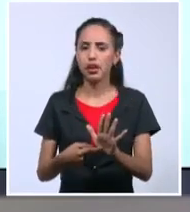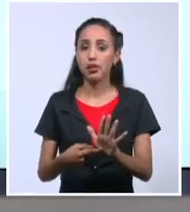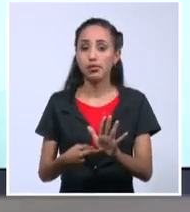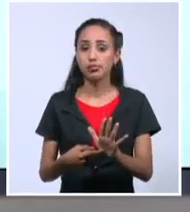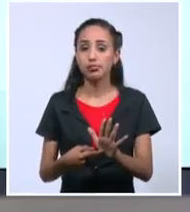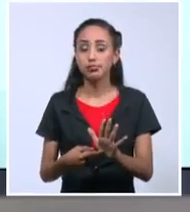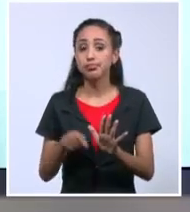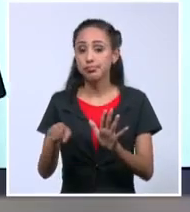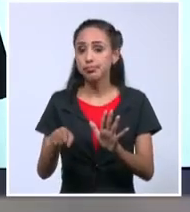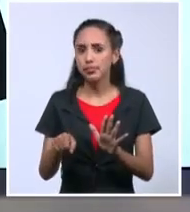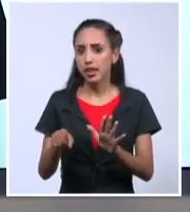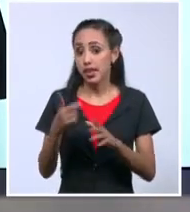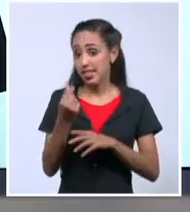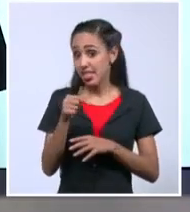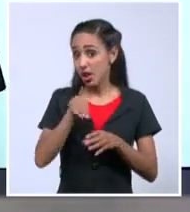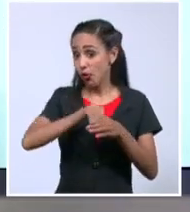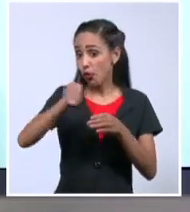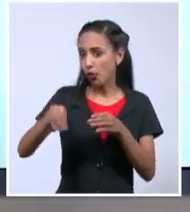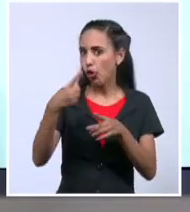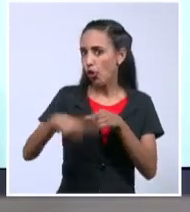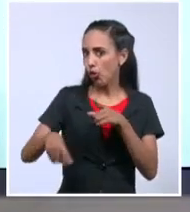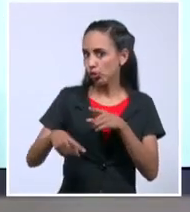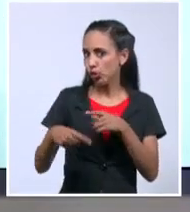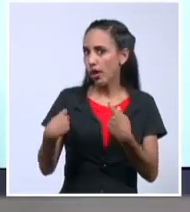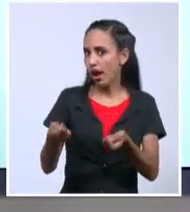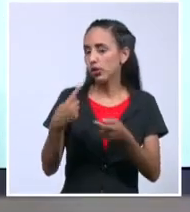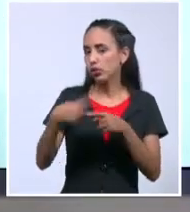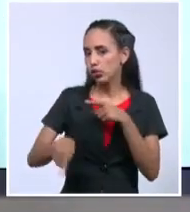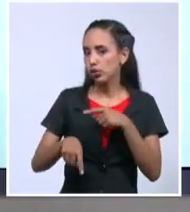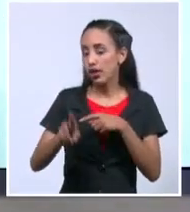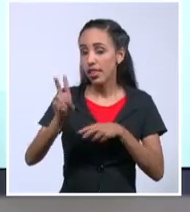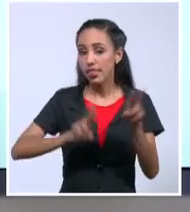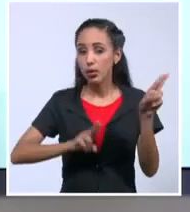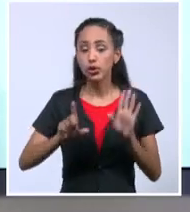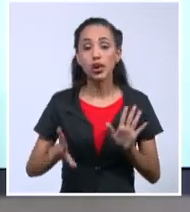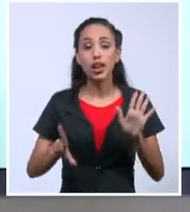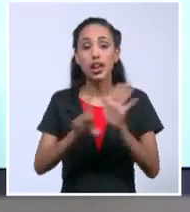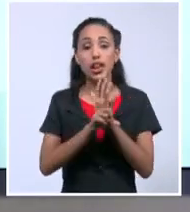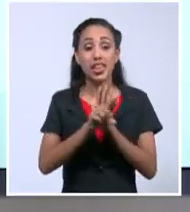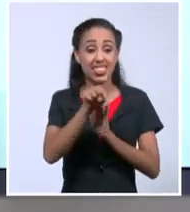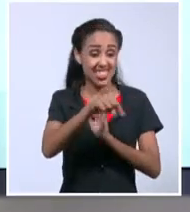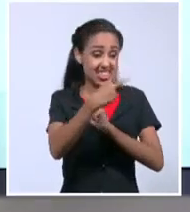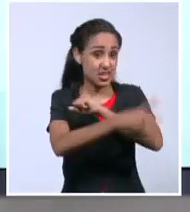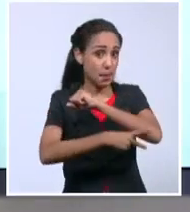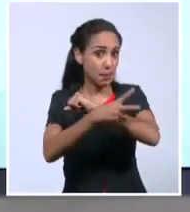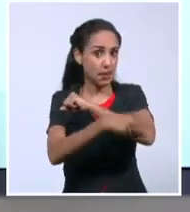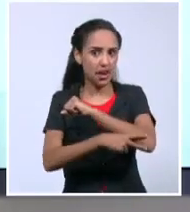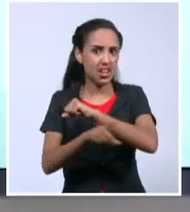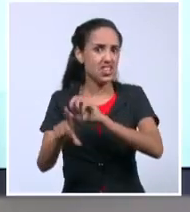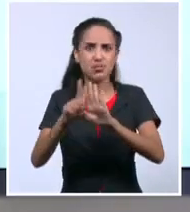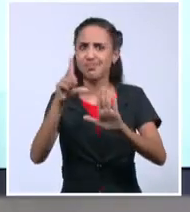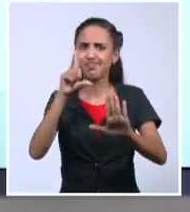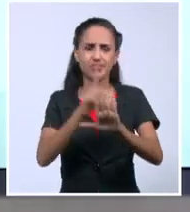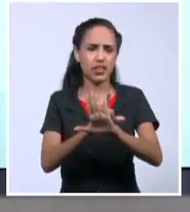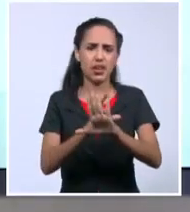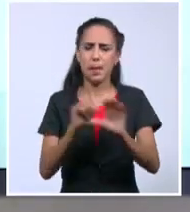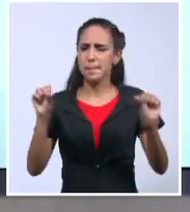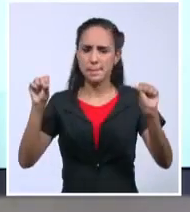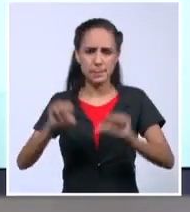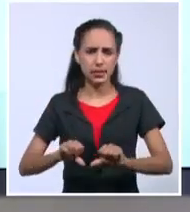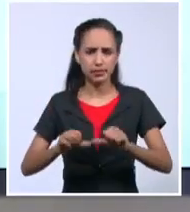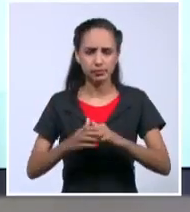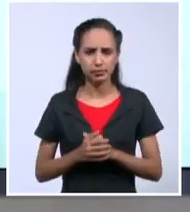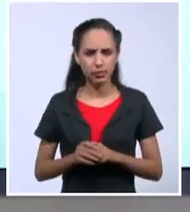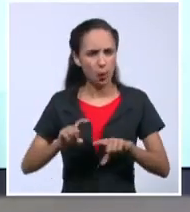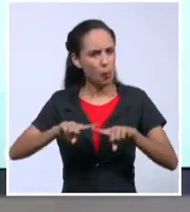que ha desviado fondos de esos millones, lo cual, de acuerdo a la legislación de aquel país, es un delito federal. ¿No se